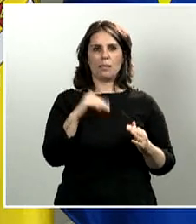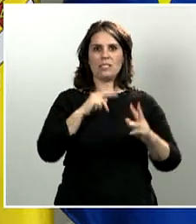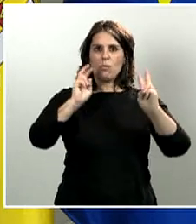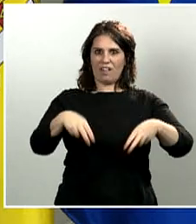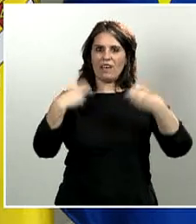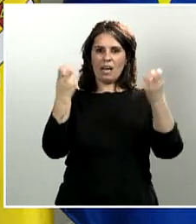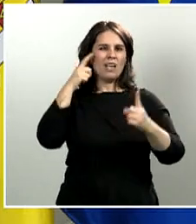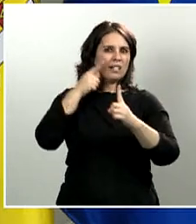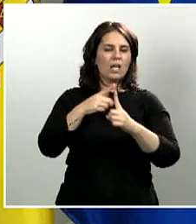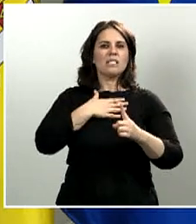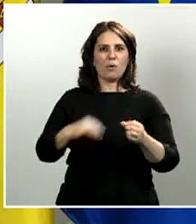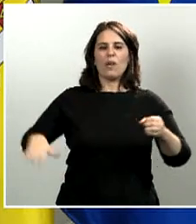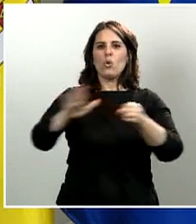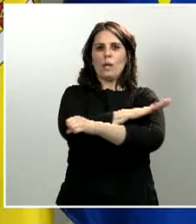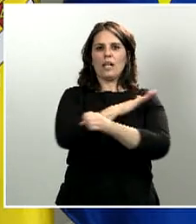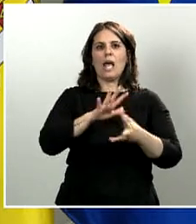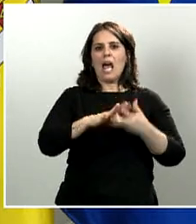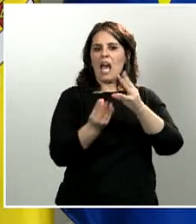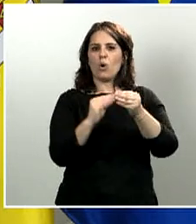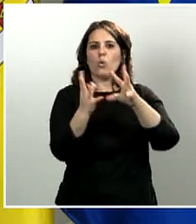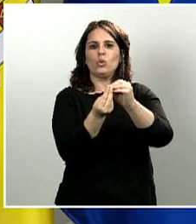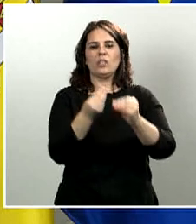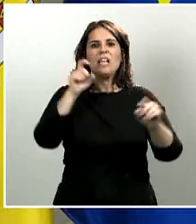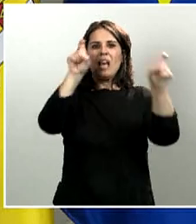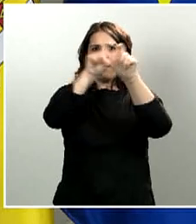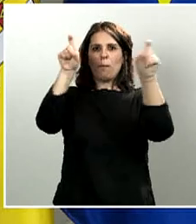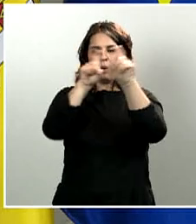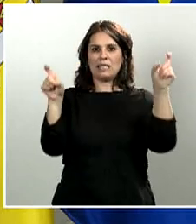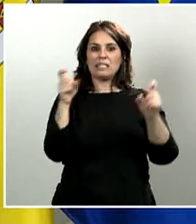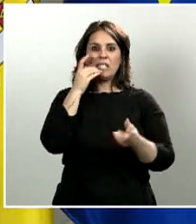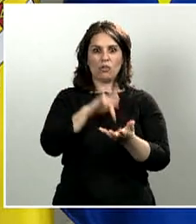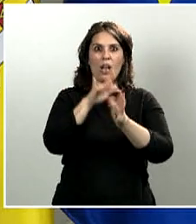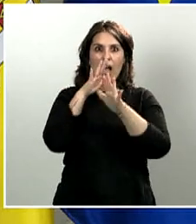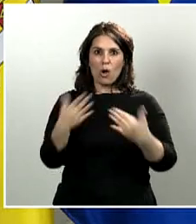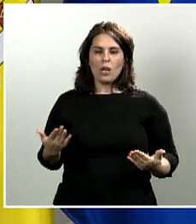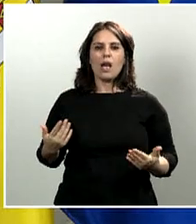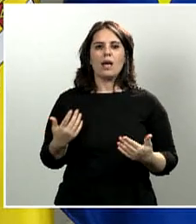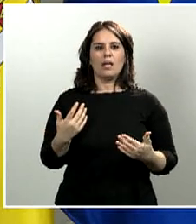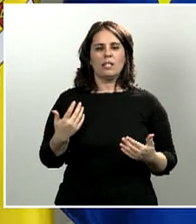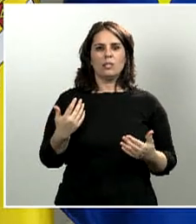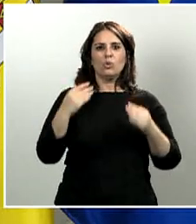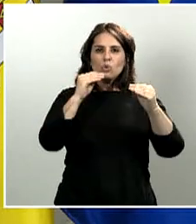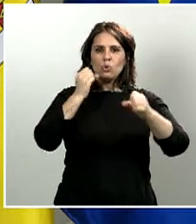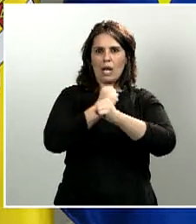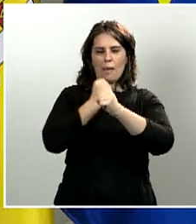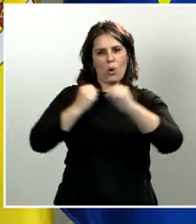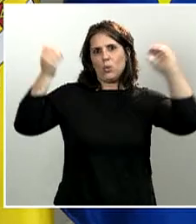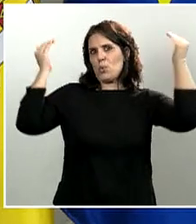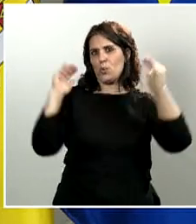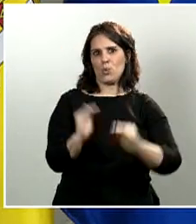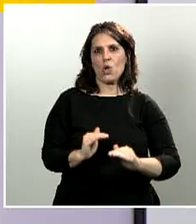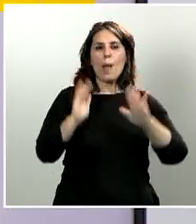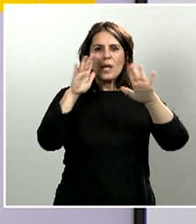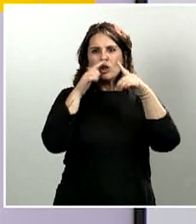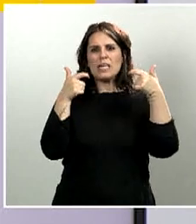ajustes necesarios en aquellas empresas que se enfrenten a reducciones significativas de actividad pero estén en un sector considerado